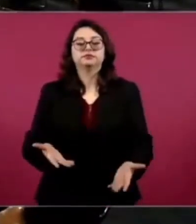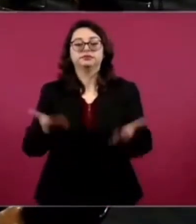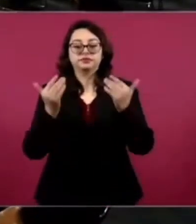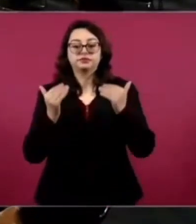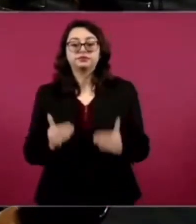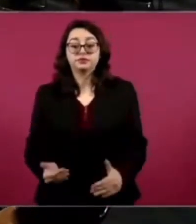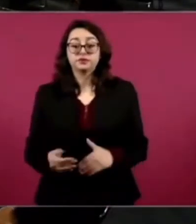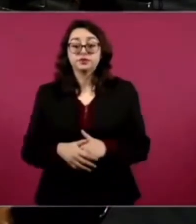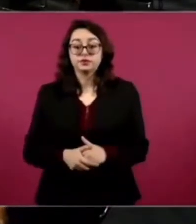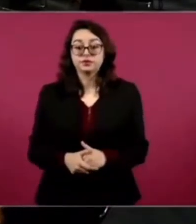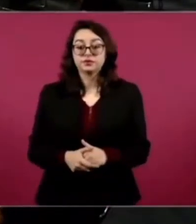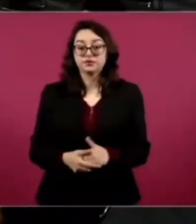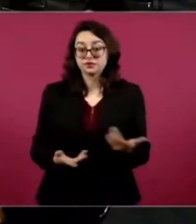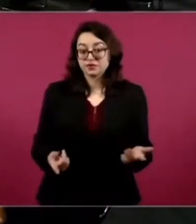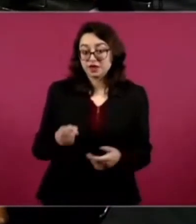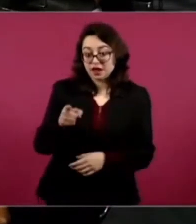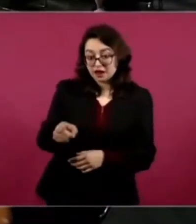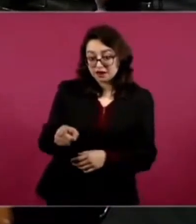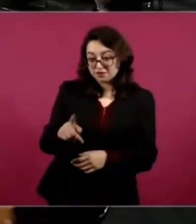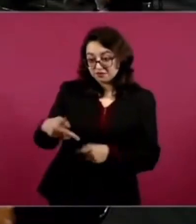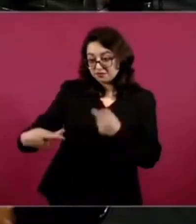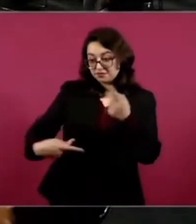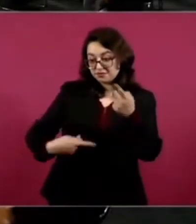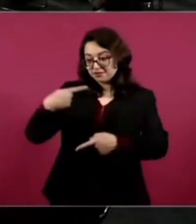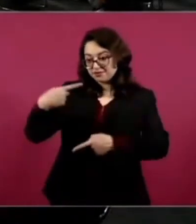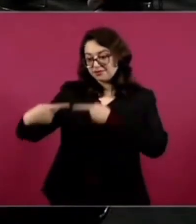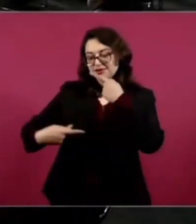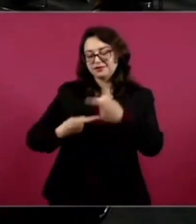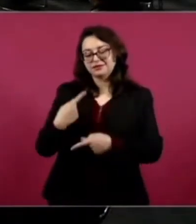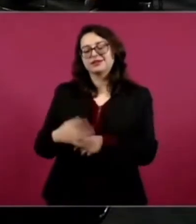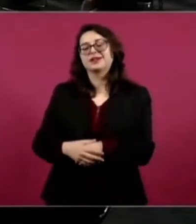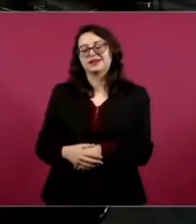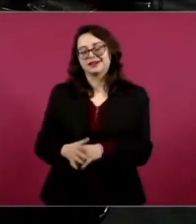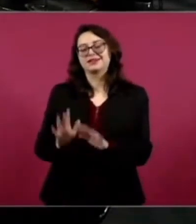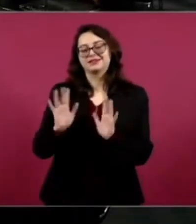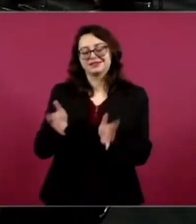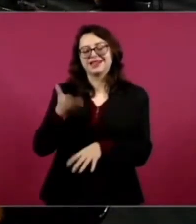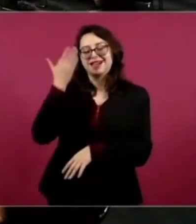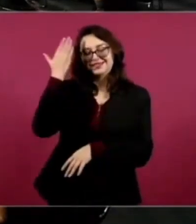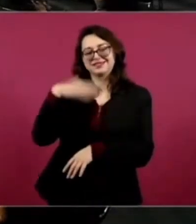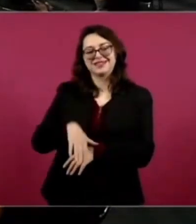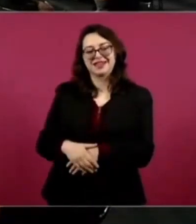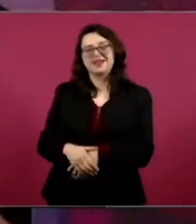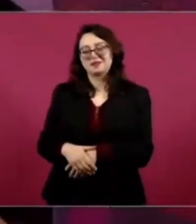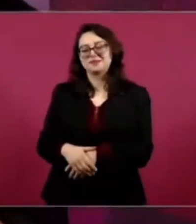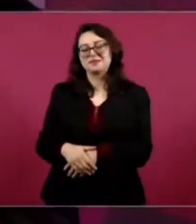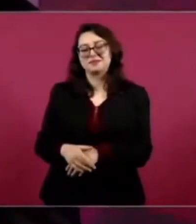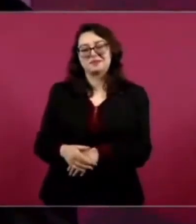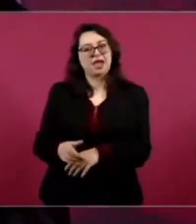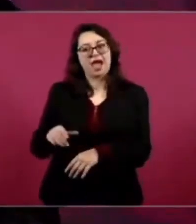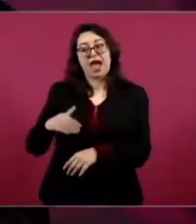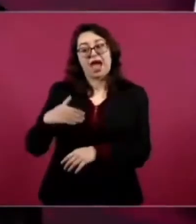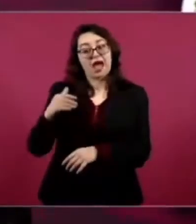reforma y el proceso. Al rato, Carmen Garistegui, ¿cómo se llama?